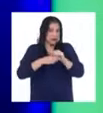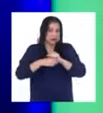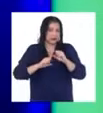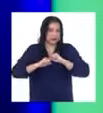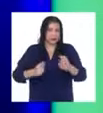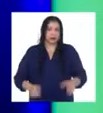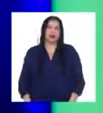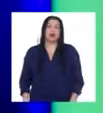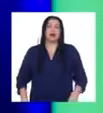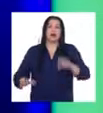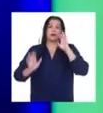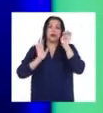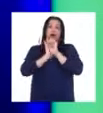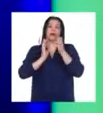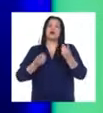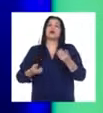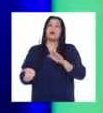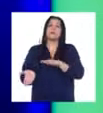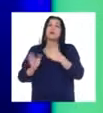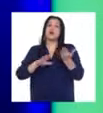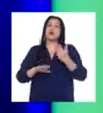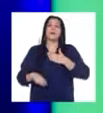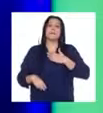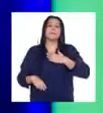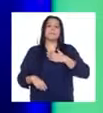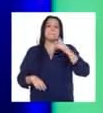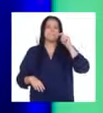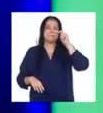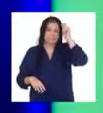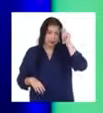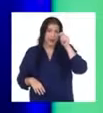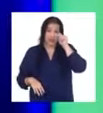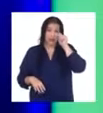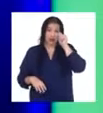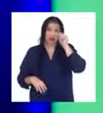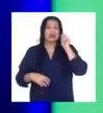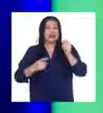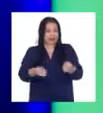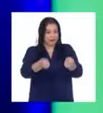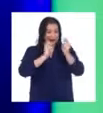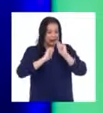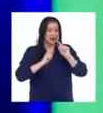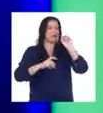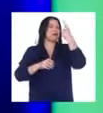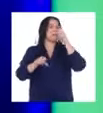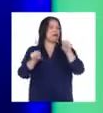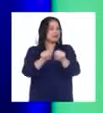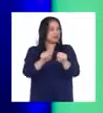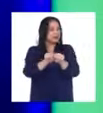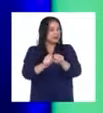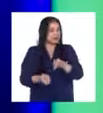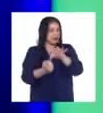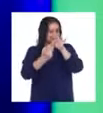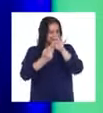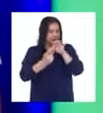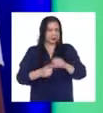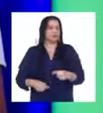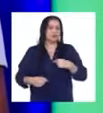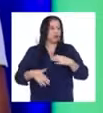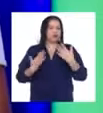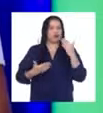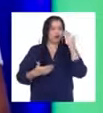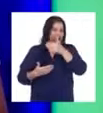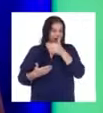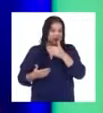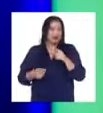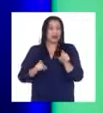estar el día que falleció mi tío, que fue el que me regaló la primera zapatía. Tampoco he podido estar en